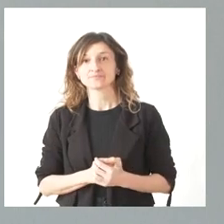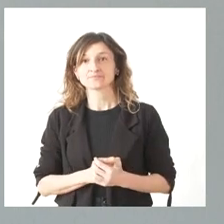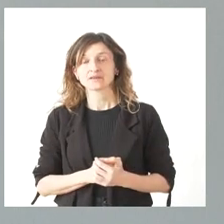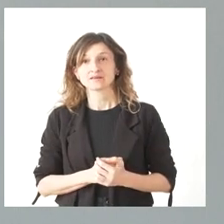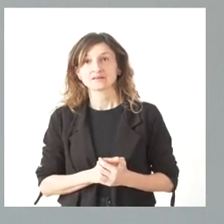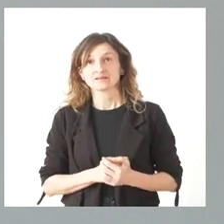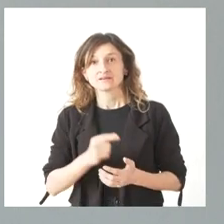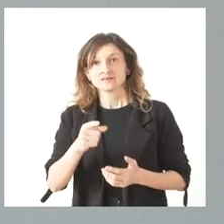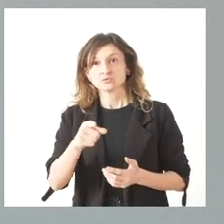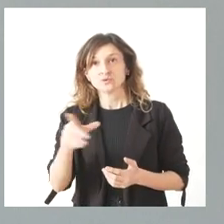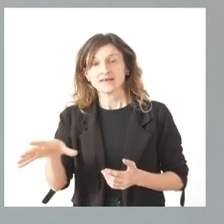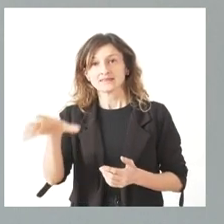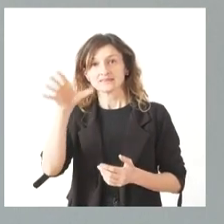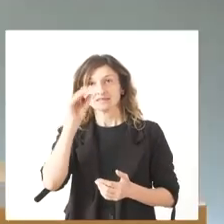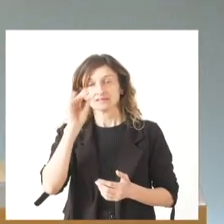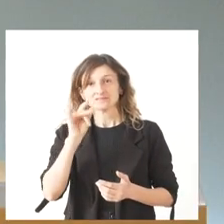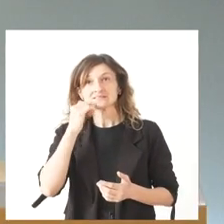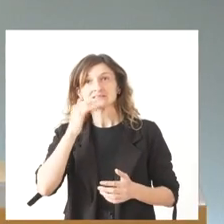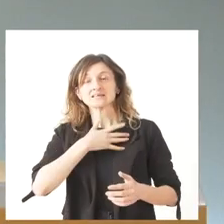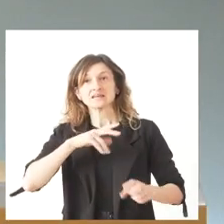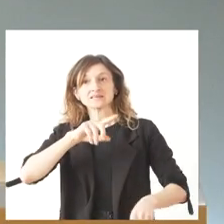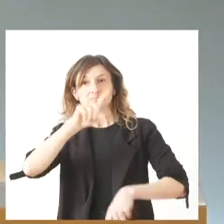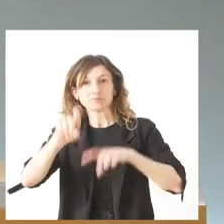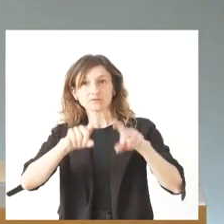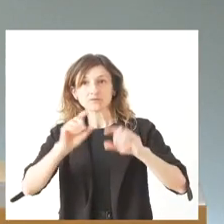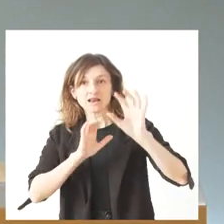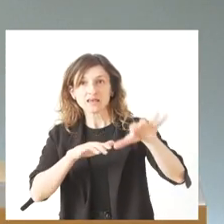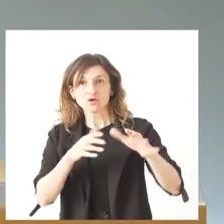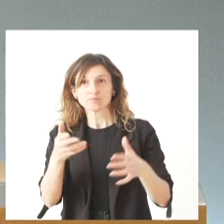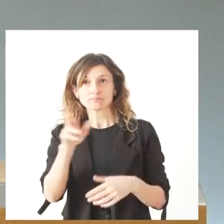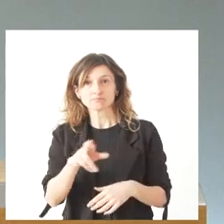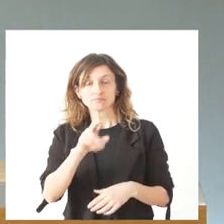portavoz la pregunta, pero sí quieren ahora repreguntar desde León. ¿Elisabeth Alba?